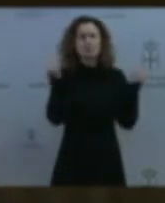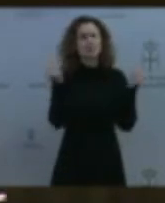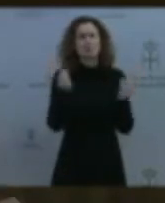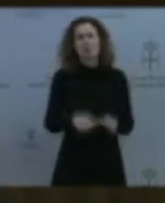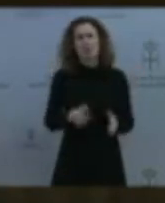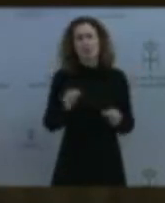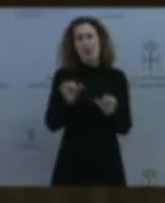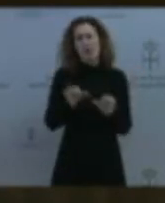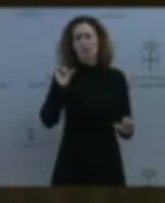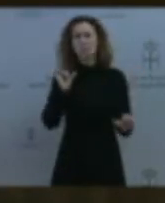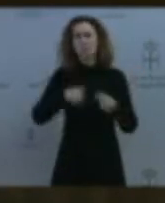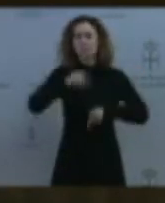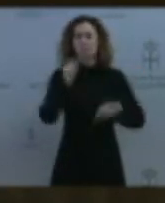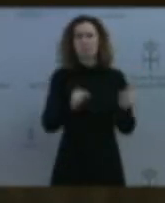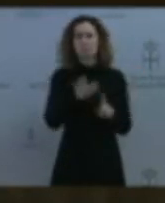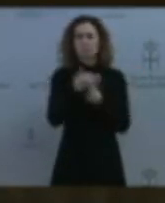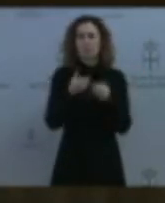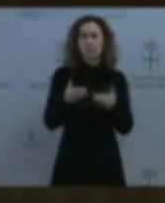correspondiente el certificado va a servir como tiene que ser.